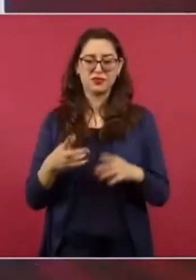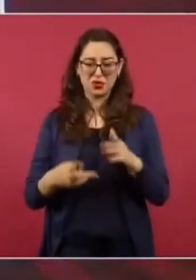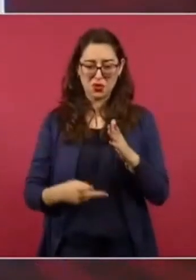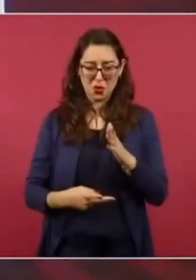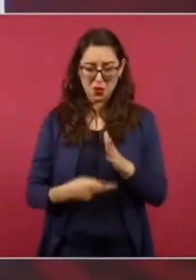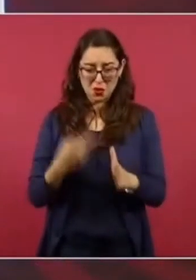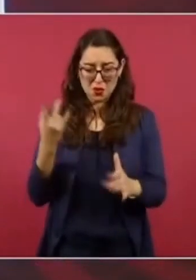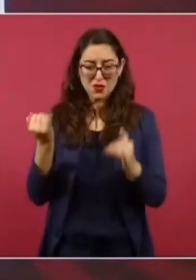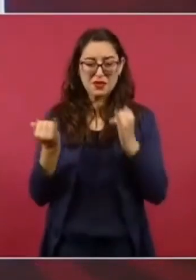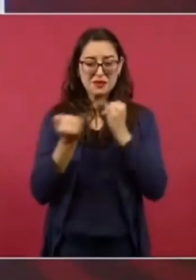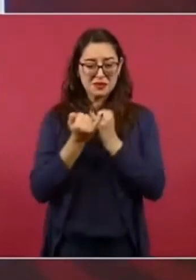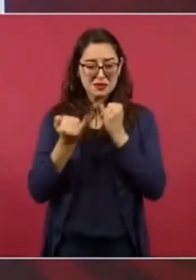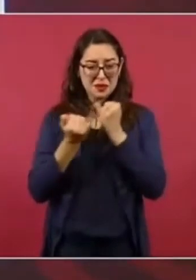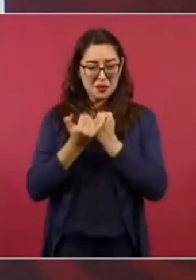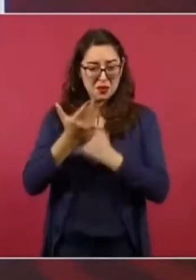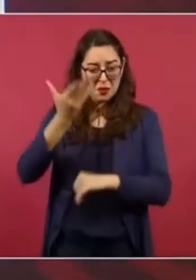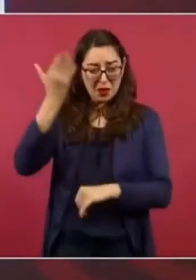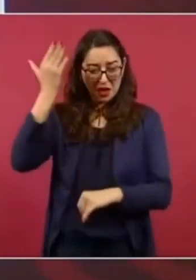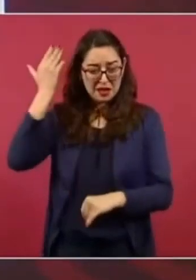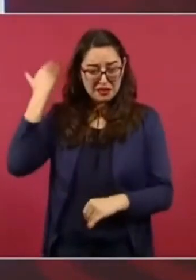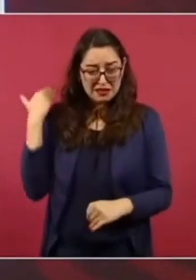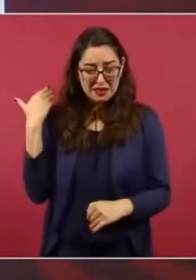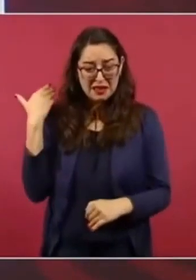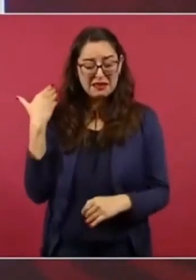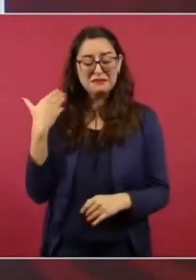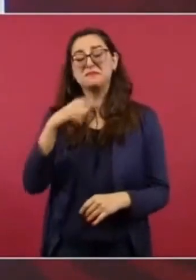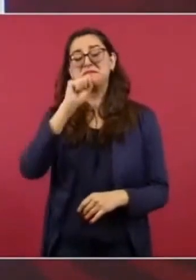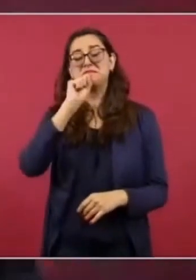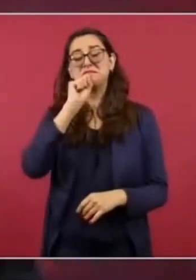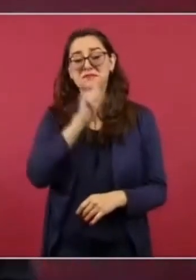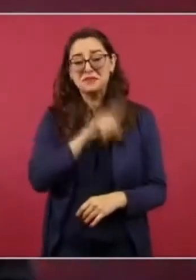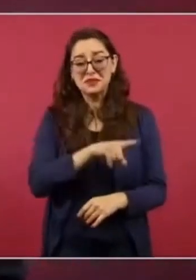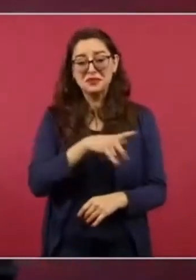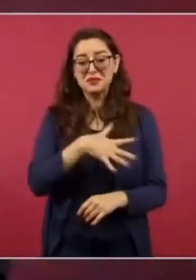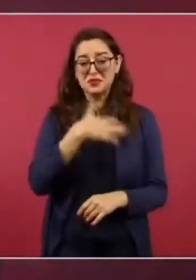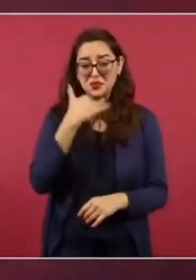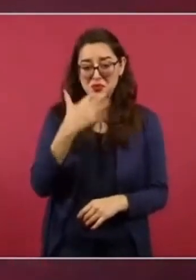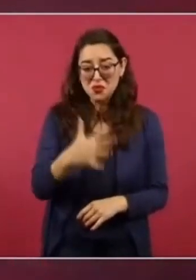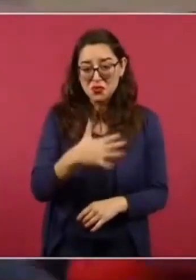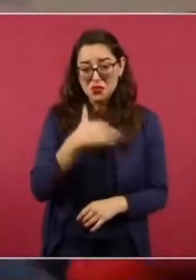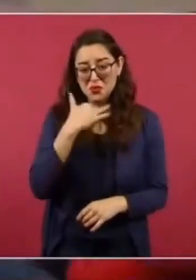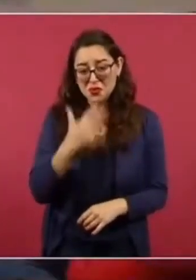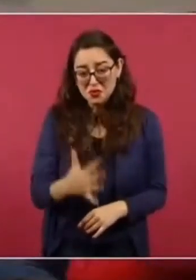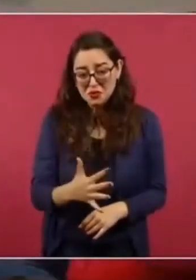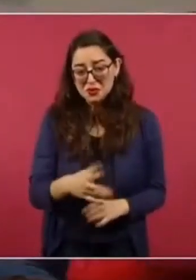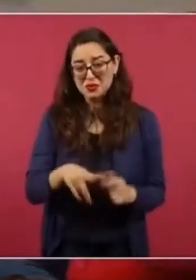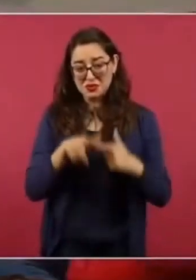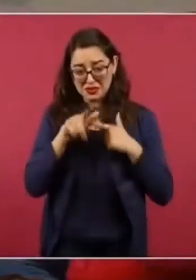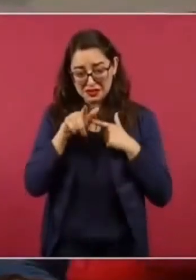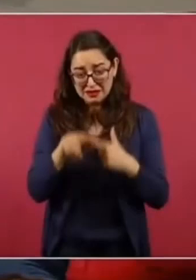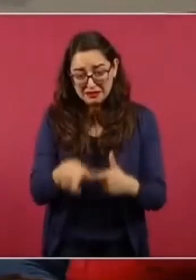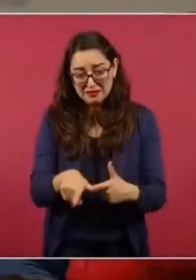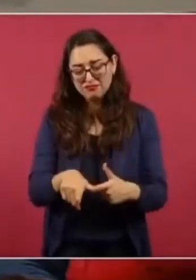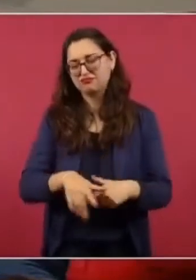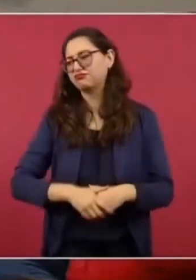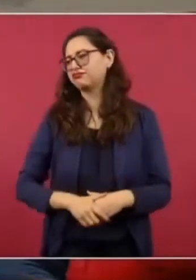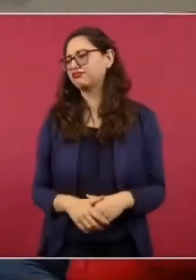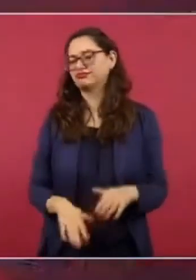más corrupción. Y ellos se dedicaron a saquear al país,